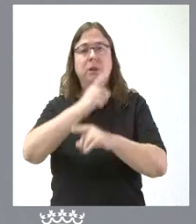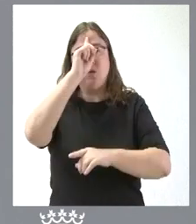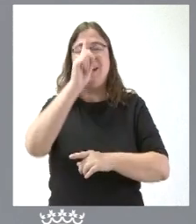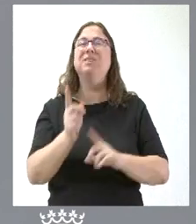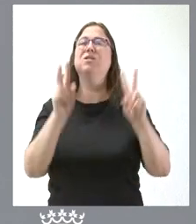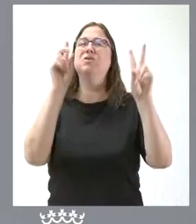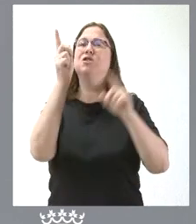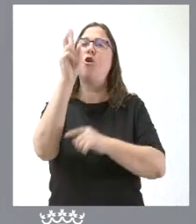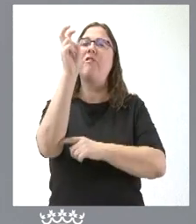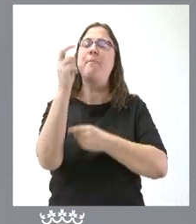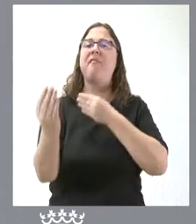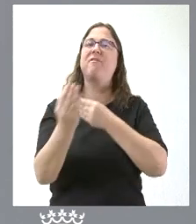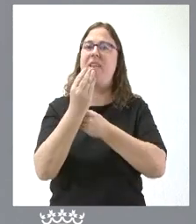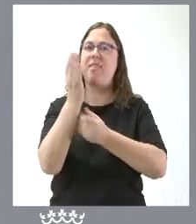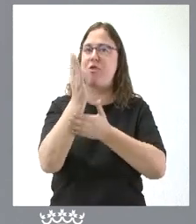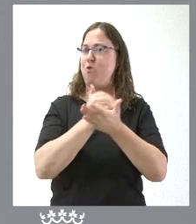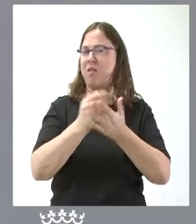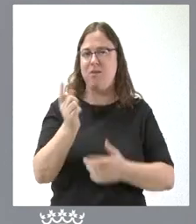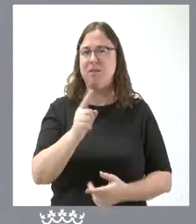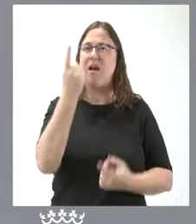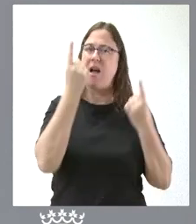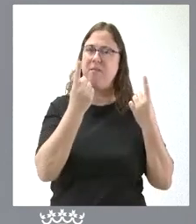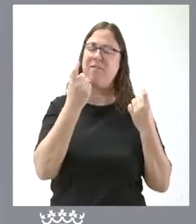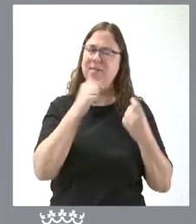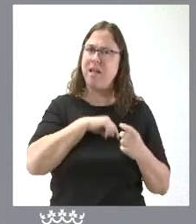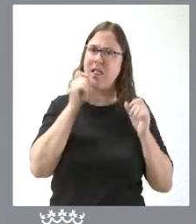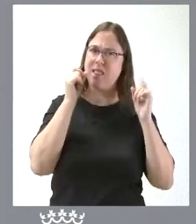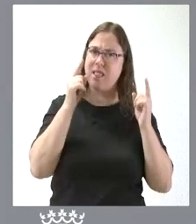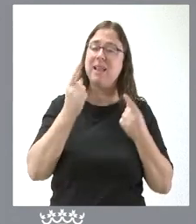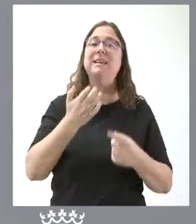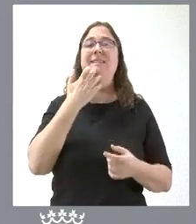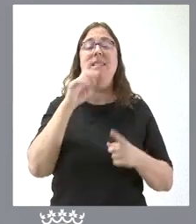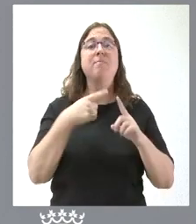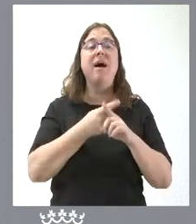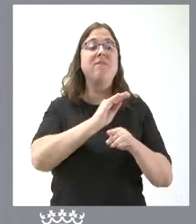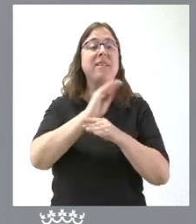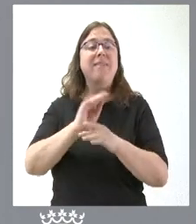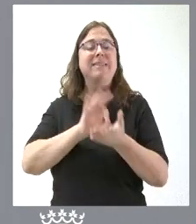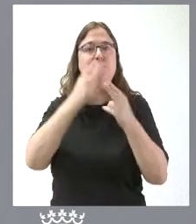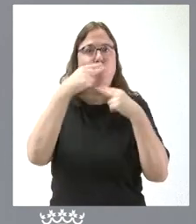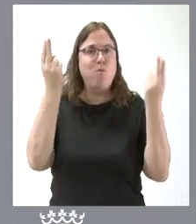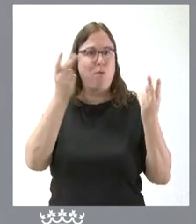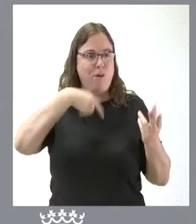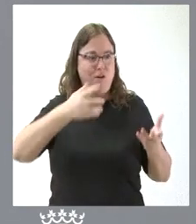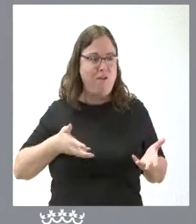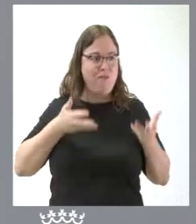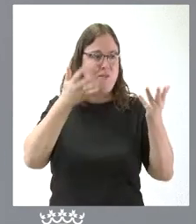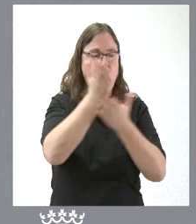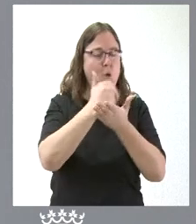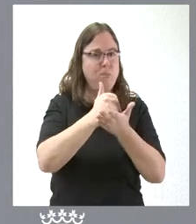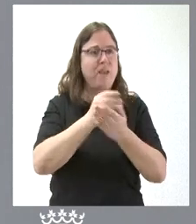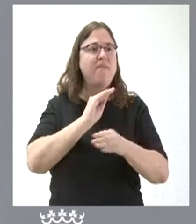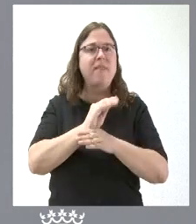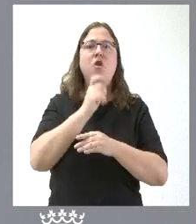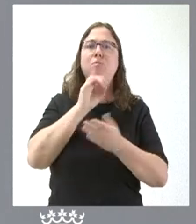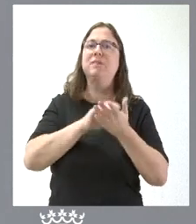comunidades autónomas que a veces no somos conscientes de la importancia de esta cuestión sino de cómo se financian los servicios públicos que prestamos las comunidades autónomas por tanto no